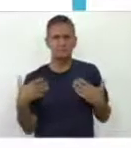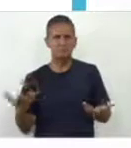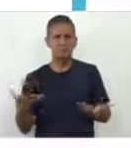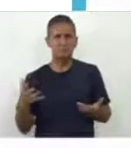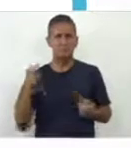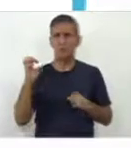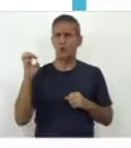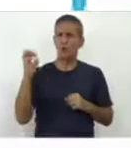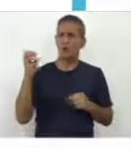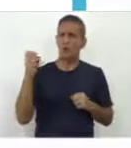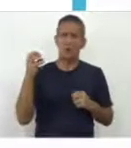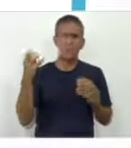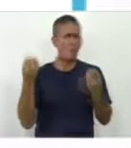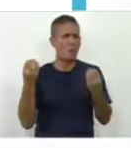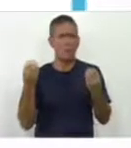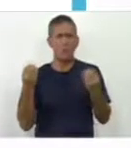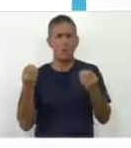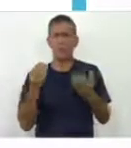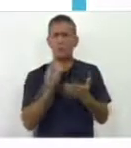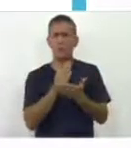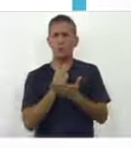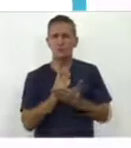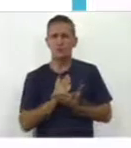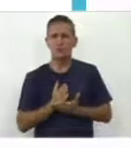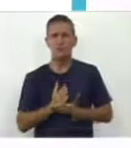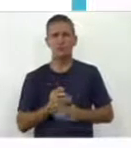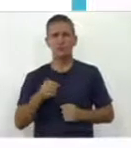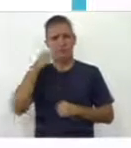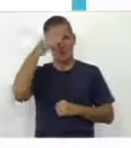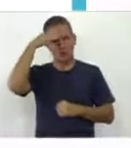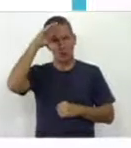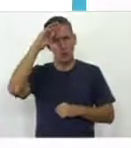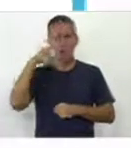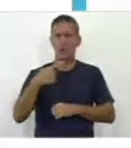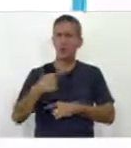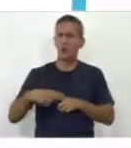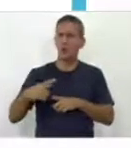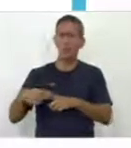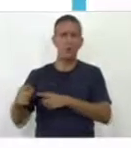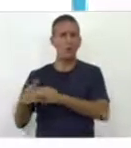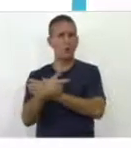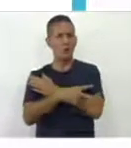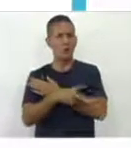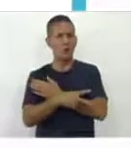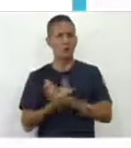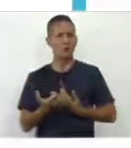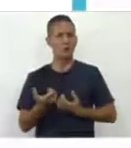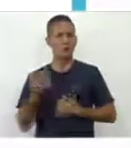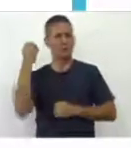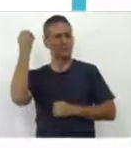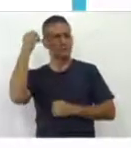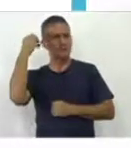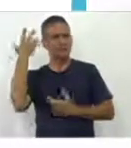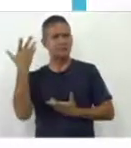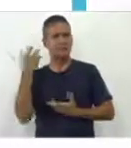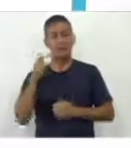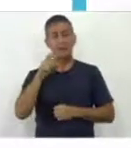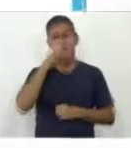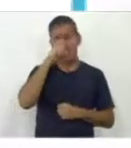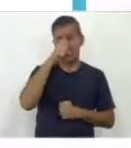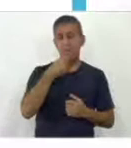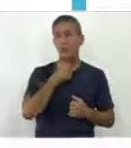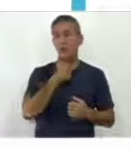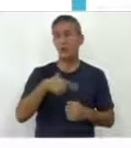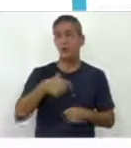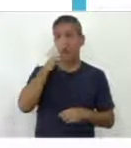numerosos estudios realizados tanto en Cuba como en otros países reconocen que si el niño pasa